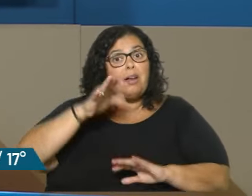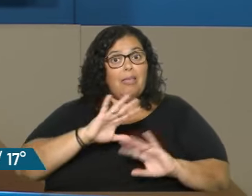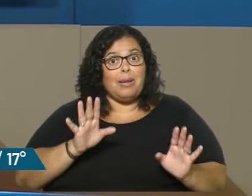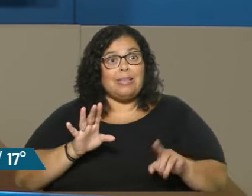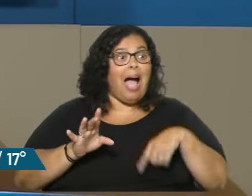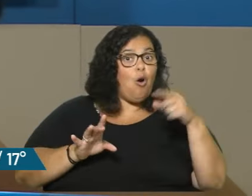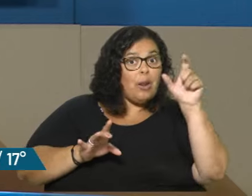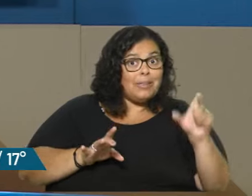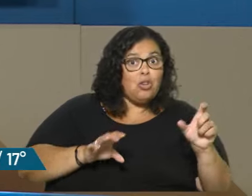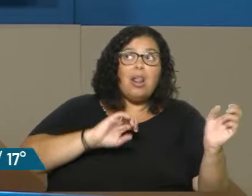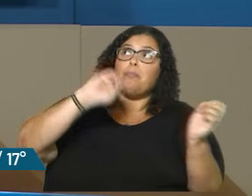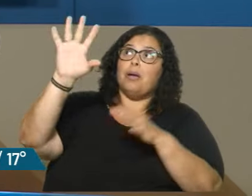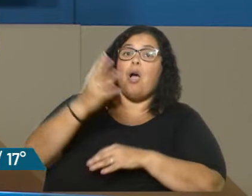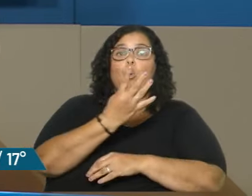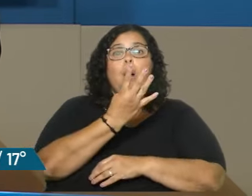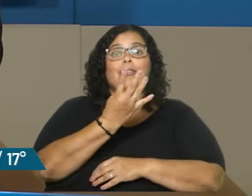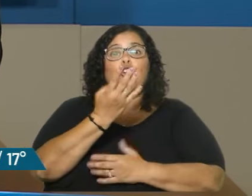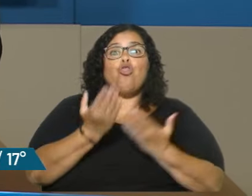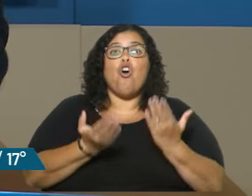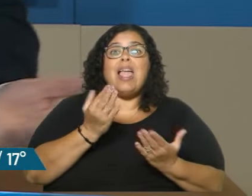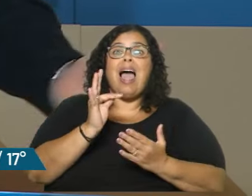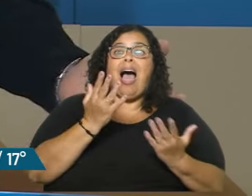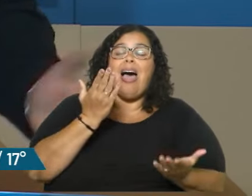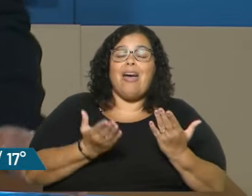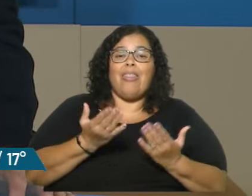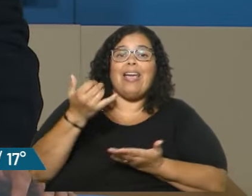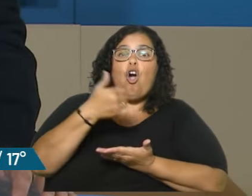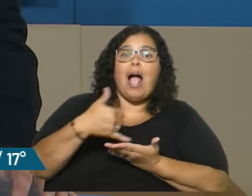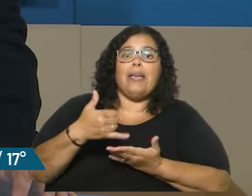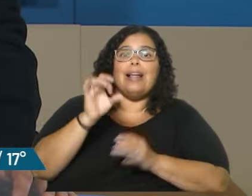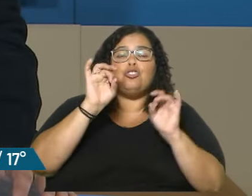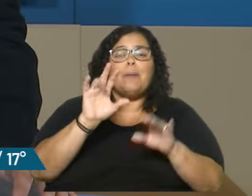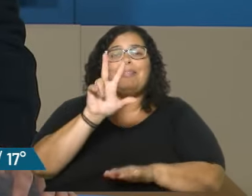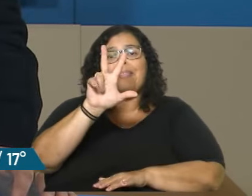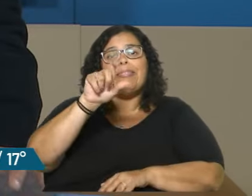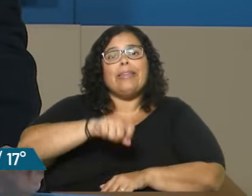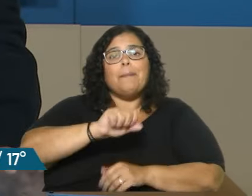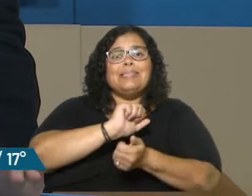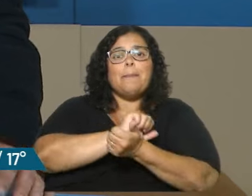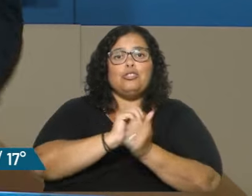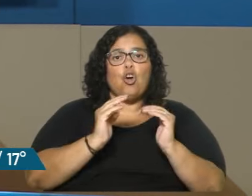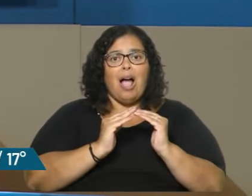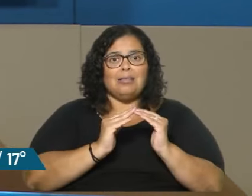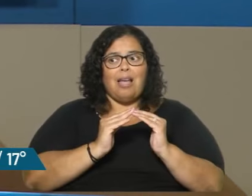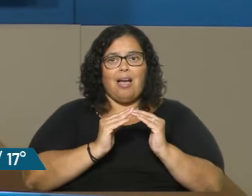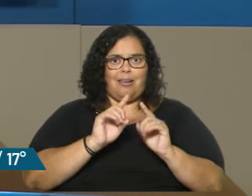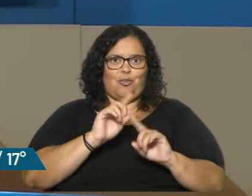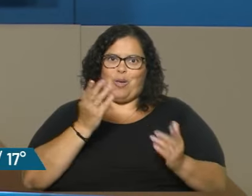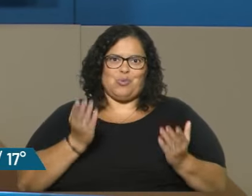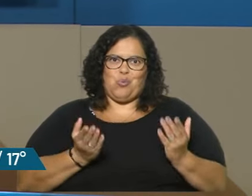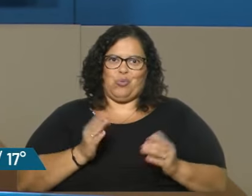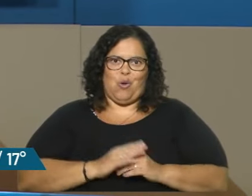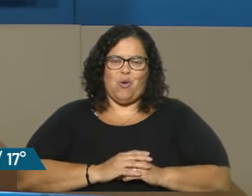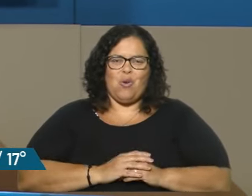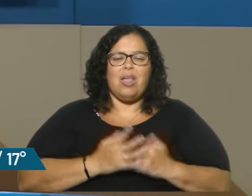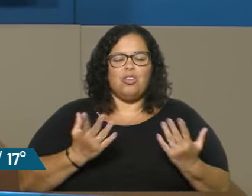que exporta cuatro toneladas y media de cocaína le dan tres meses de prisión domiciliaria? Tenemos un país injusto. Tenemos un país injusto. Pero,